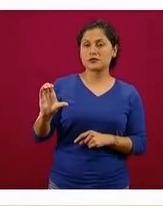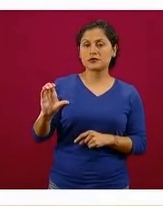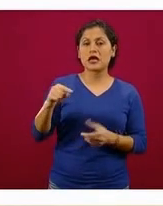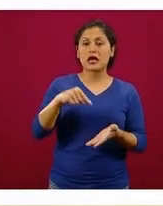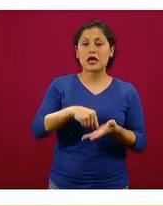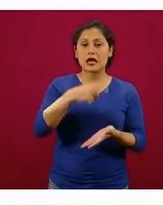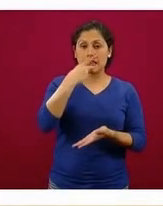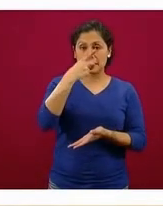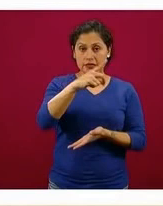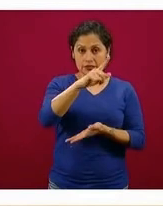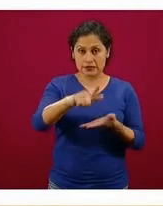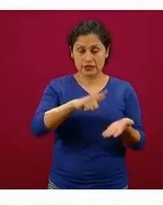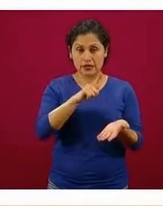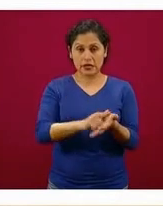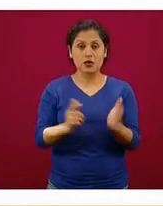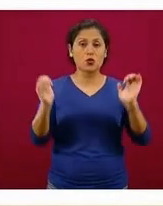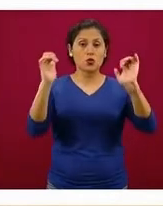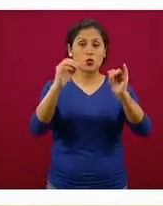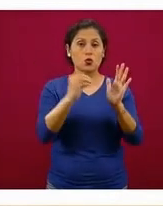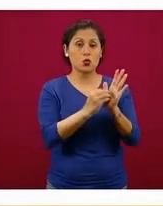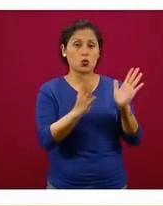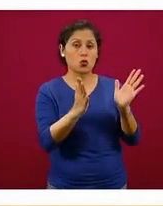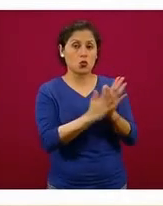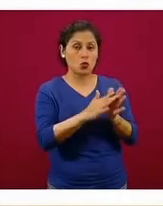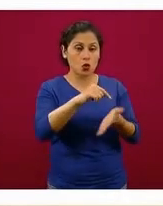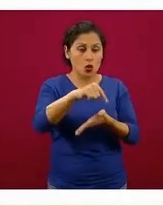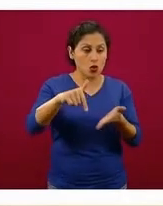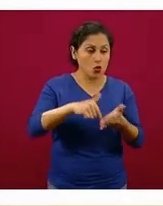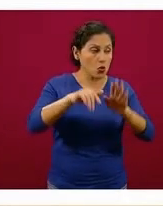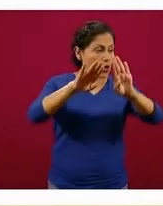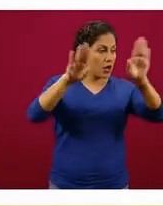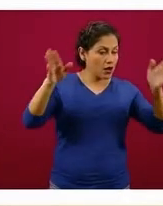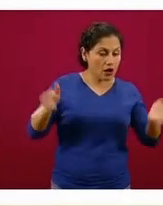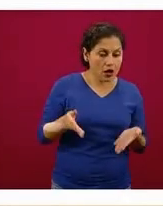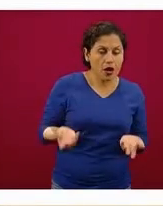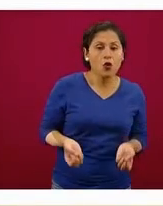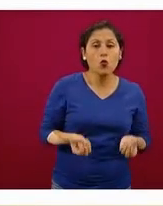registrar cuál es el aforo máximo permitido por razones de seguridad.